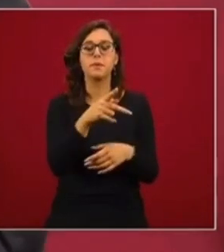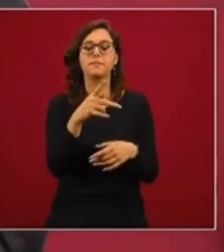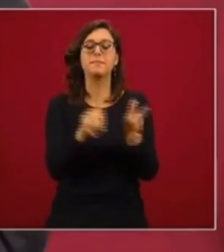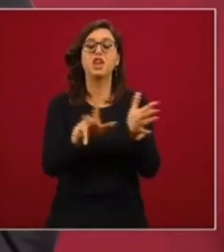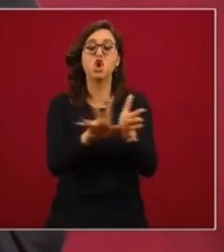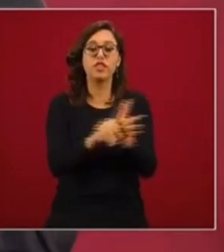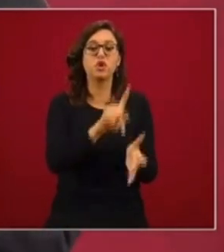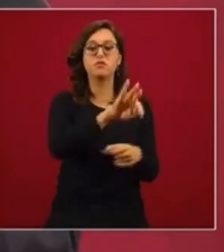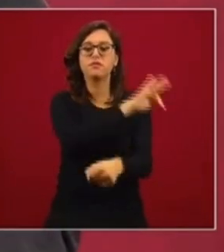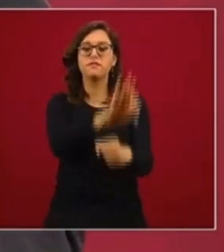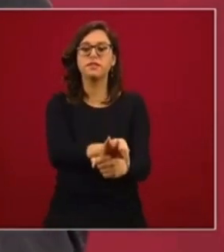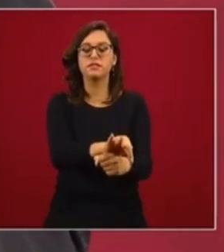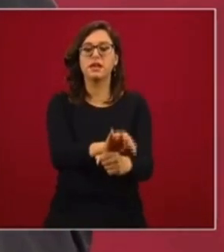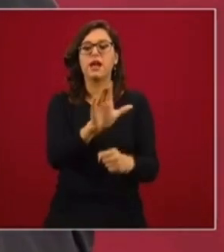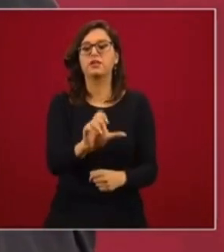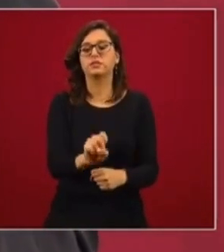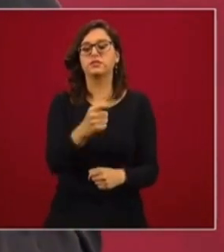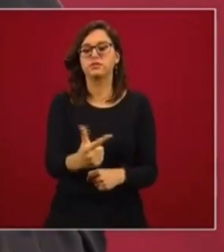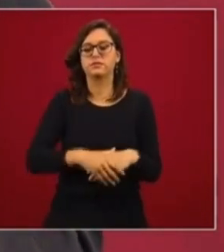de Carlos Salinas de Cotaria.